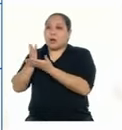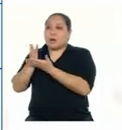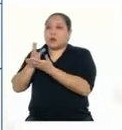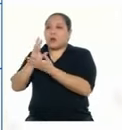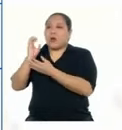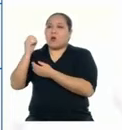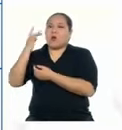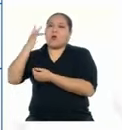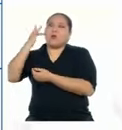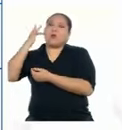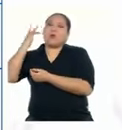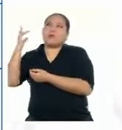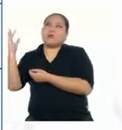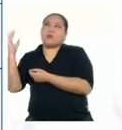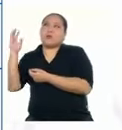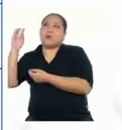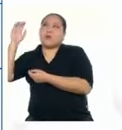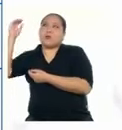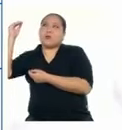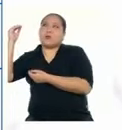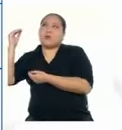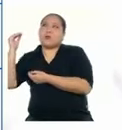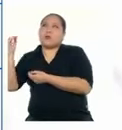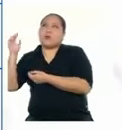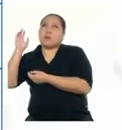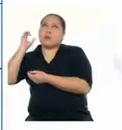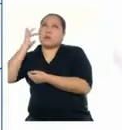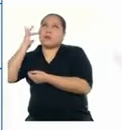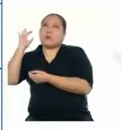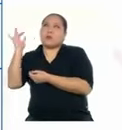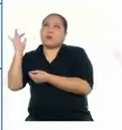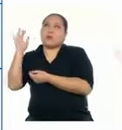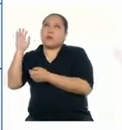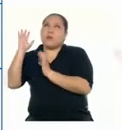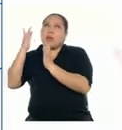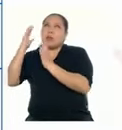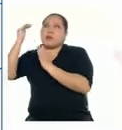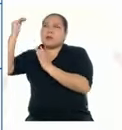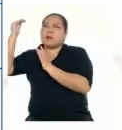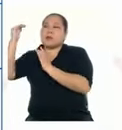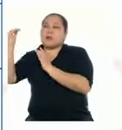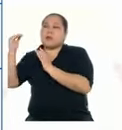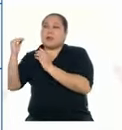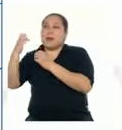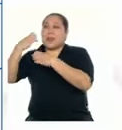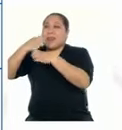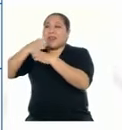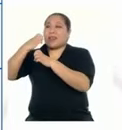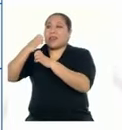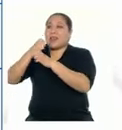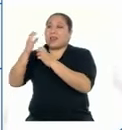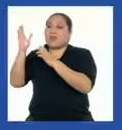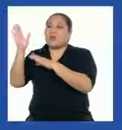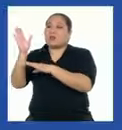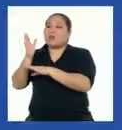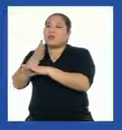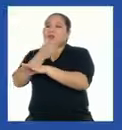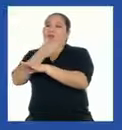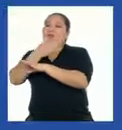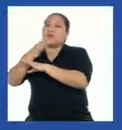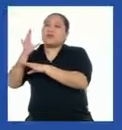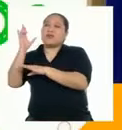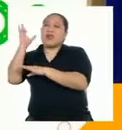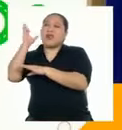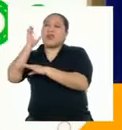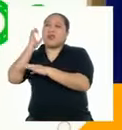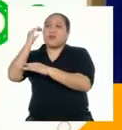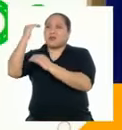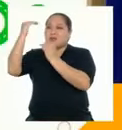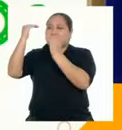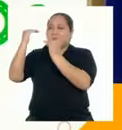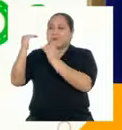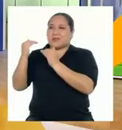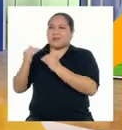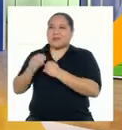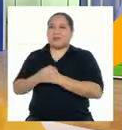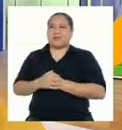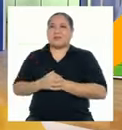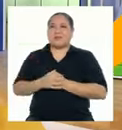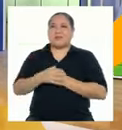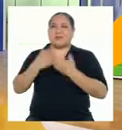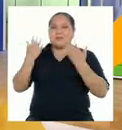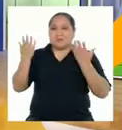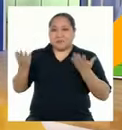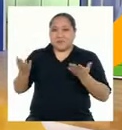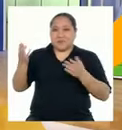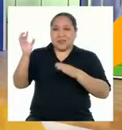o las sonoridades parecidas de ciertas palabras Para crear una rima Entonces,